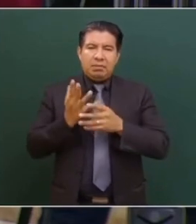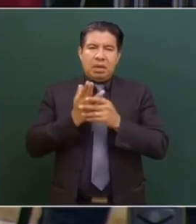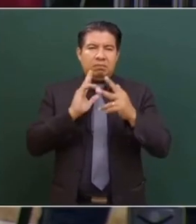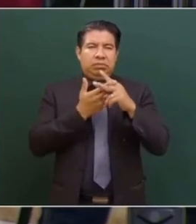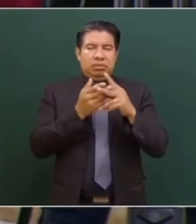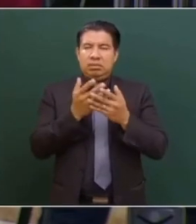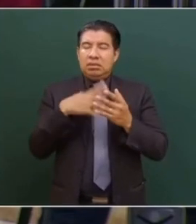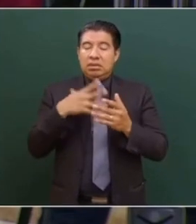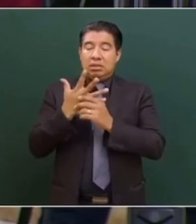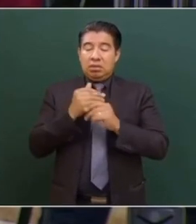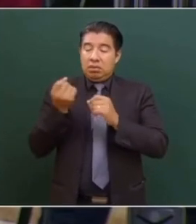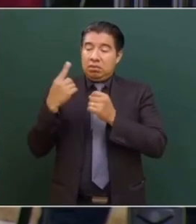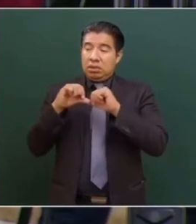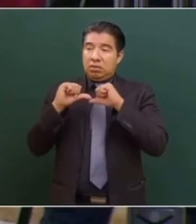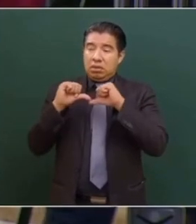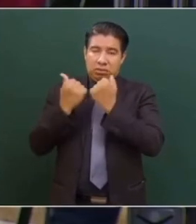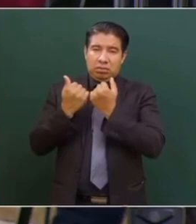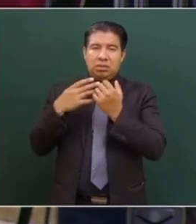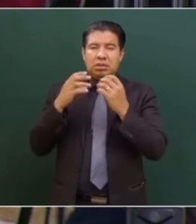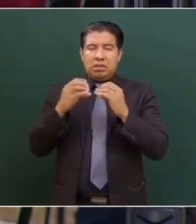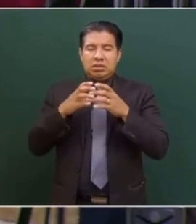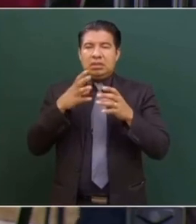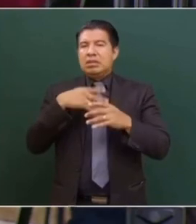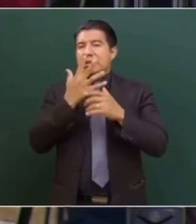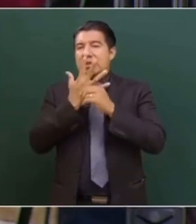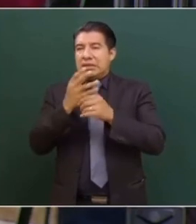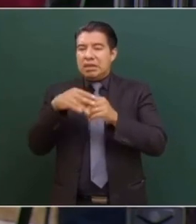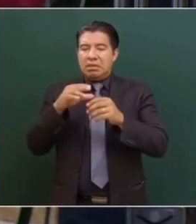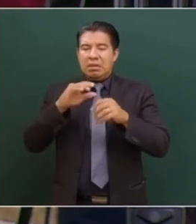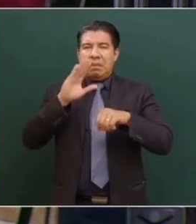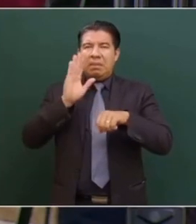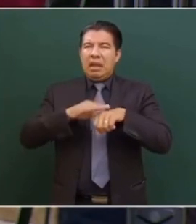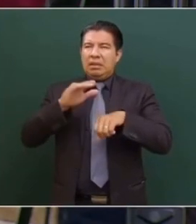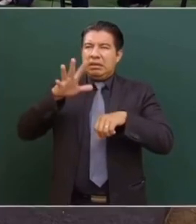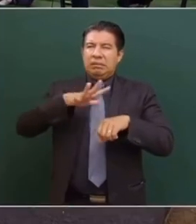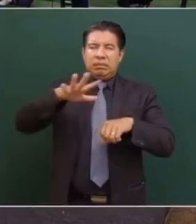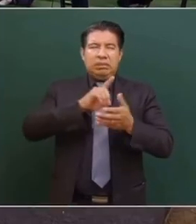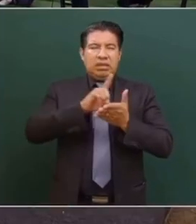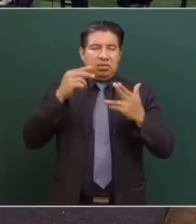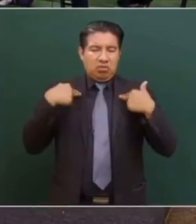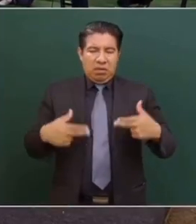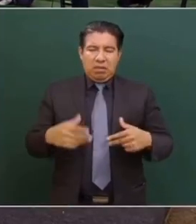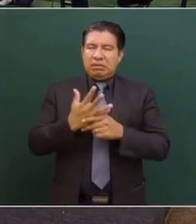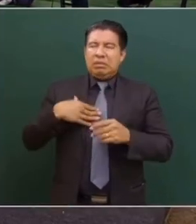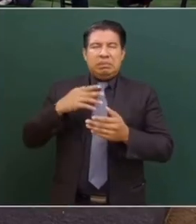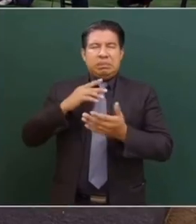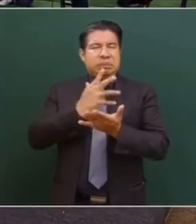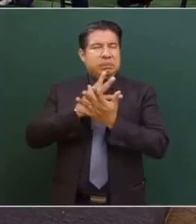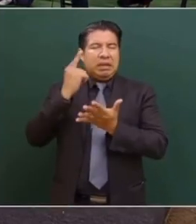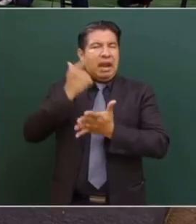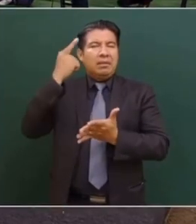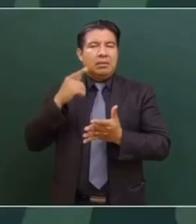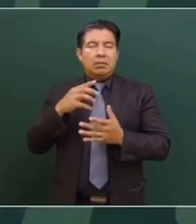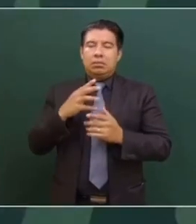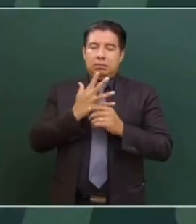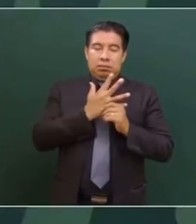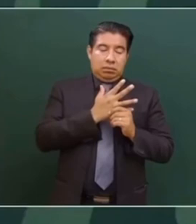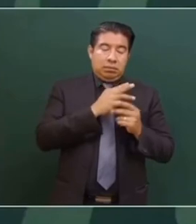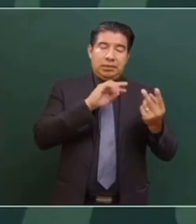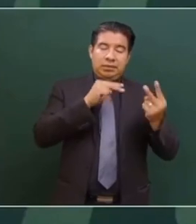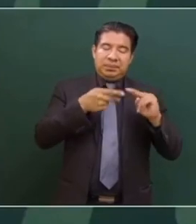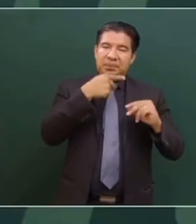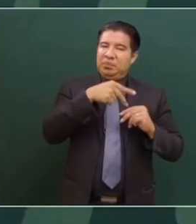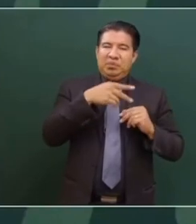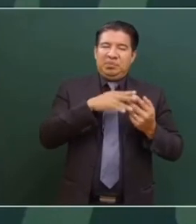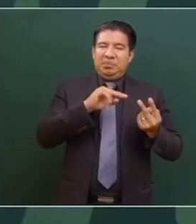que es uno de los países más letales para defender los derechos humanos en el mundo. ¿Qué opinas sobre eso? es una propaganda de nuestros